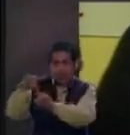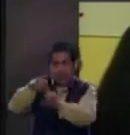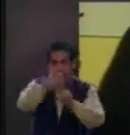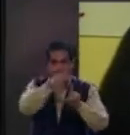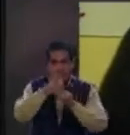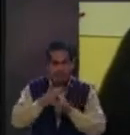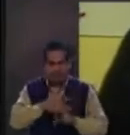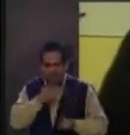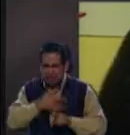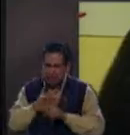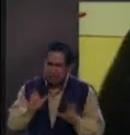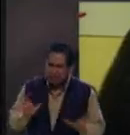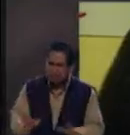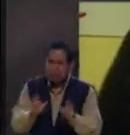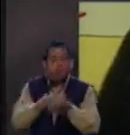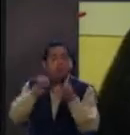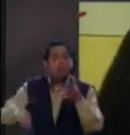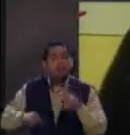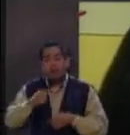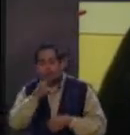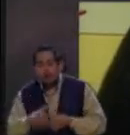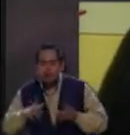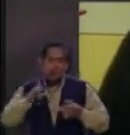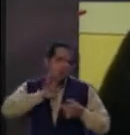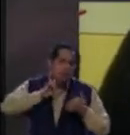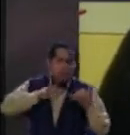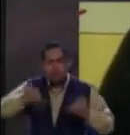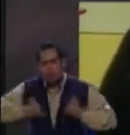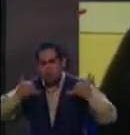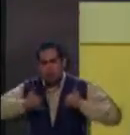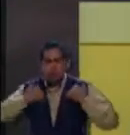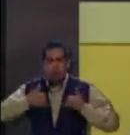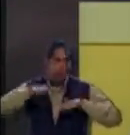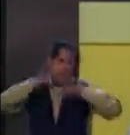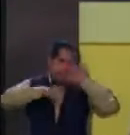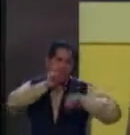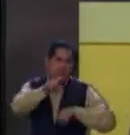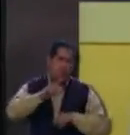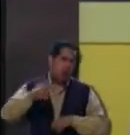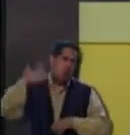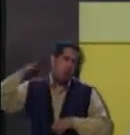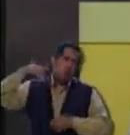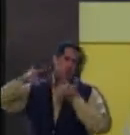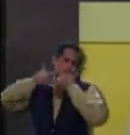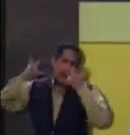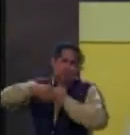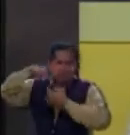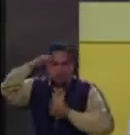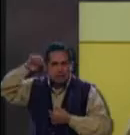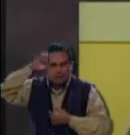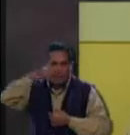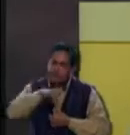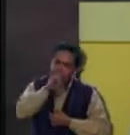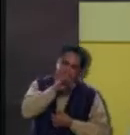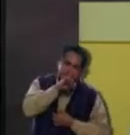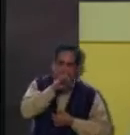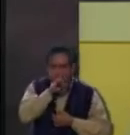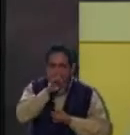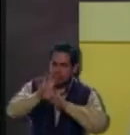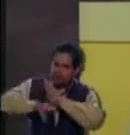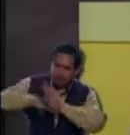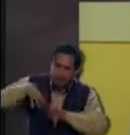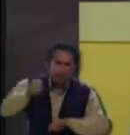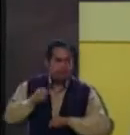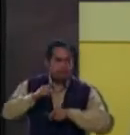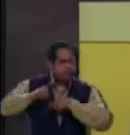impulsar a estas niñas, a estas mujeres, a estas jóvenes. Nosotros hemos pasado por muchas situaciones, hemos logrado superar